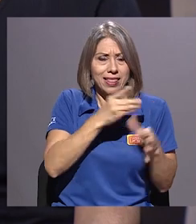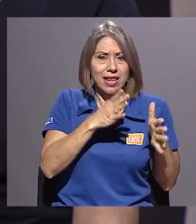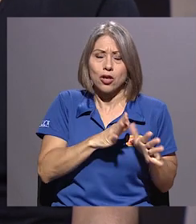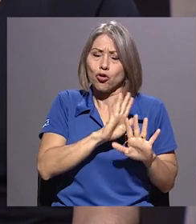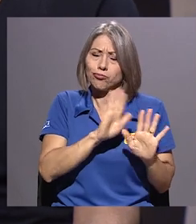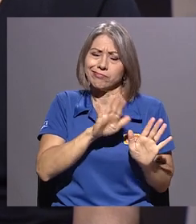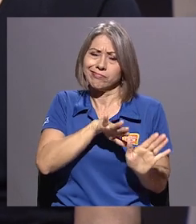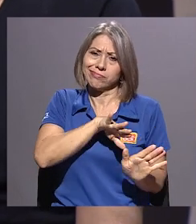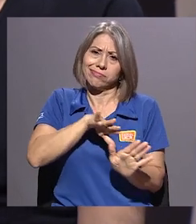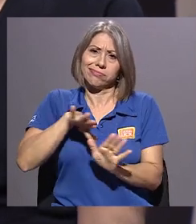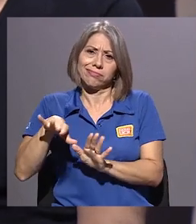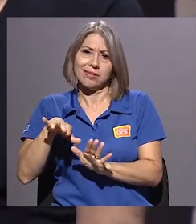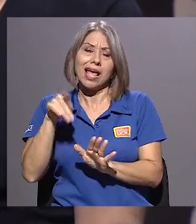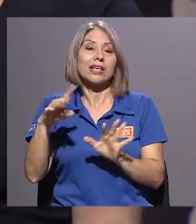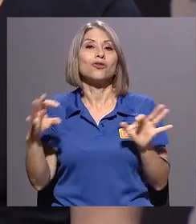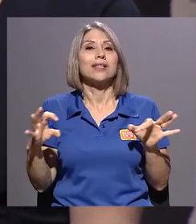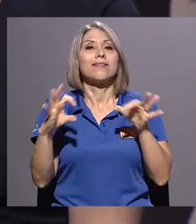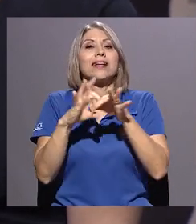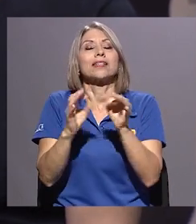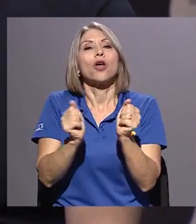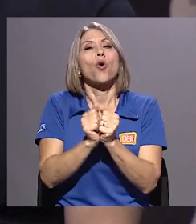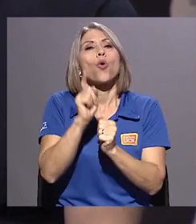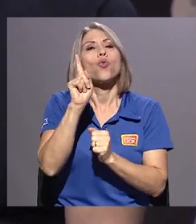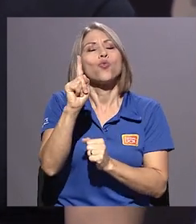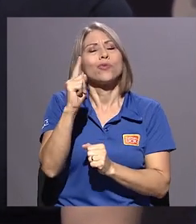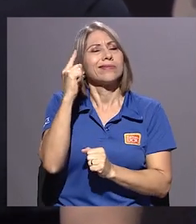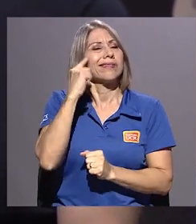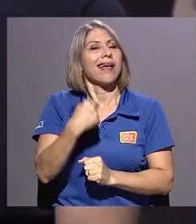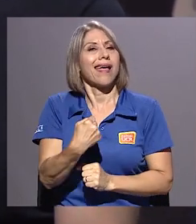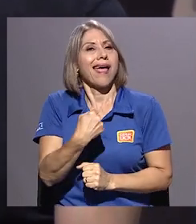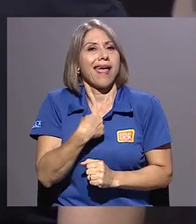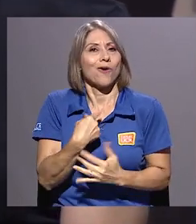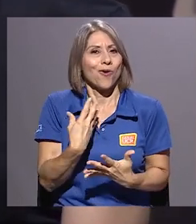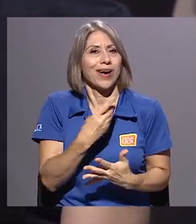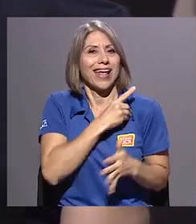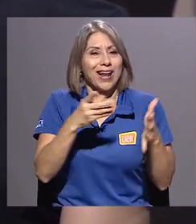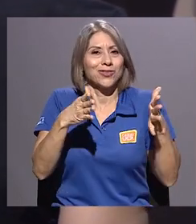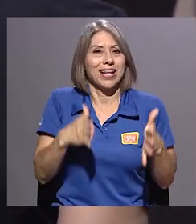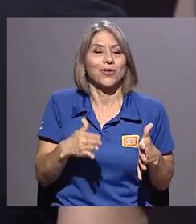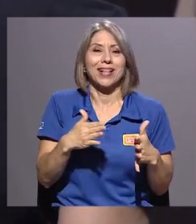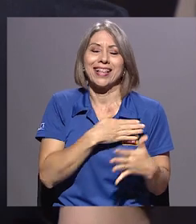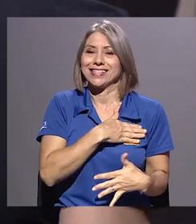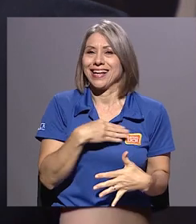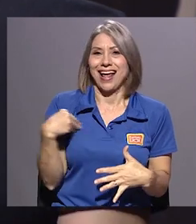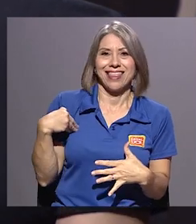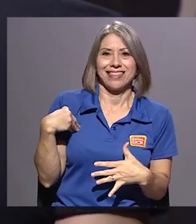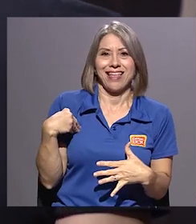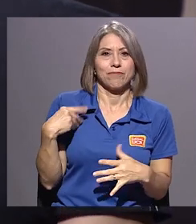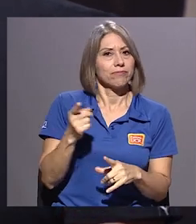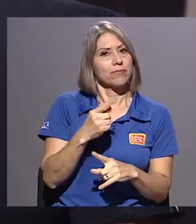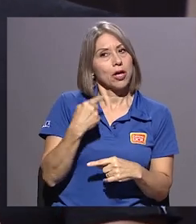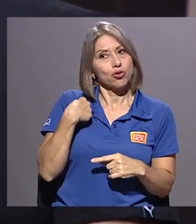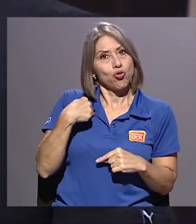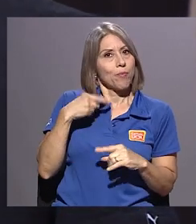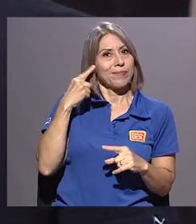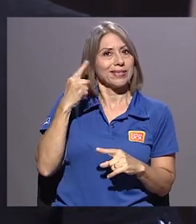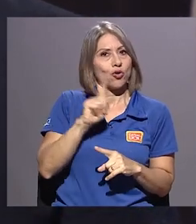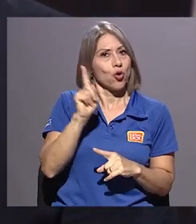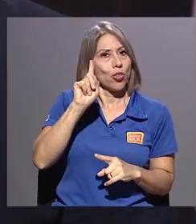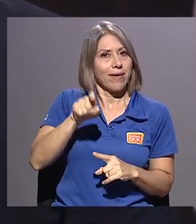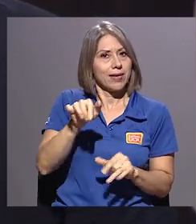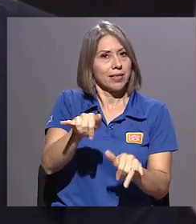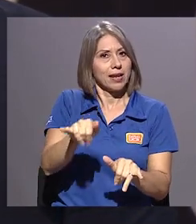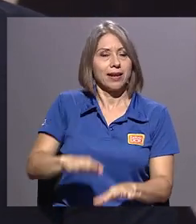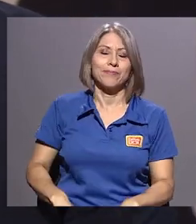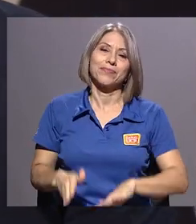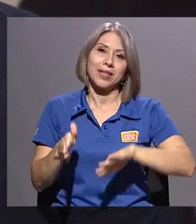relacionado con un ego que a los directores les encanta, ese poder que para mí no deberían tener. Y luego, con la ira de Narciso, el